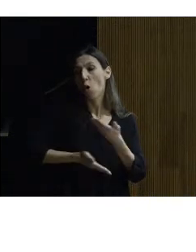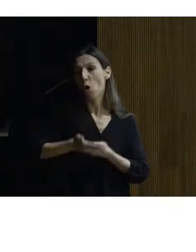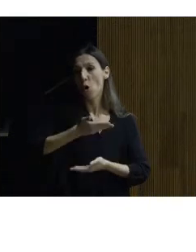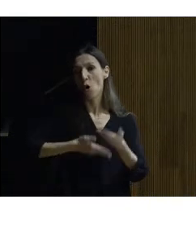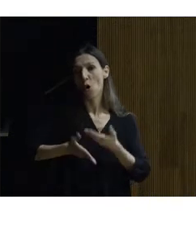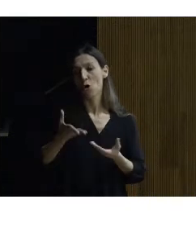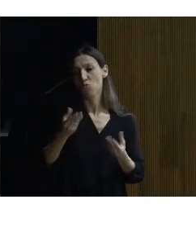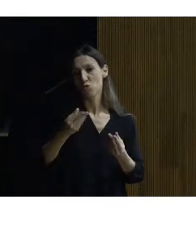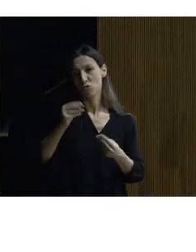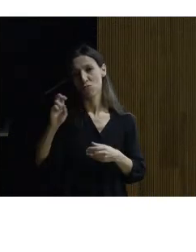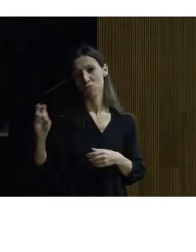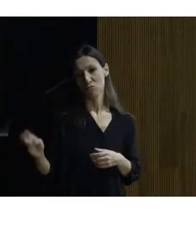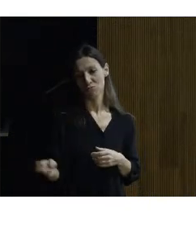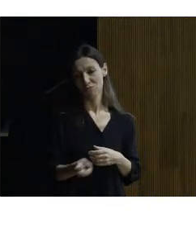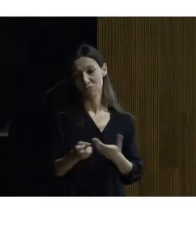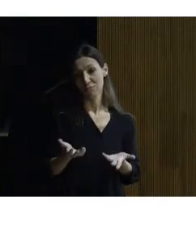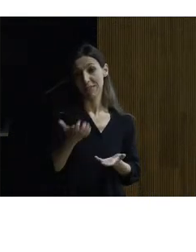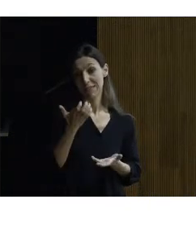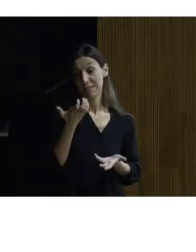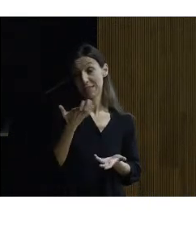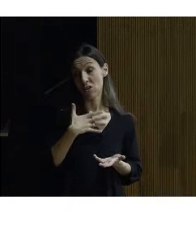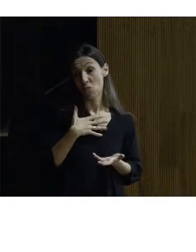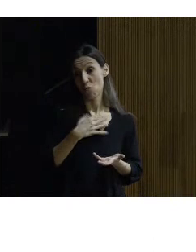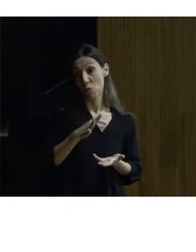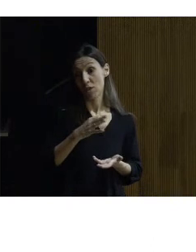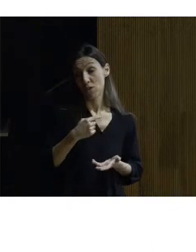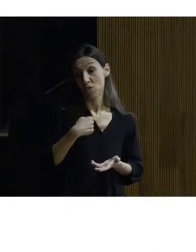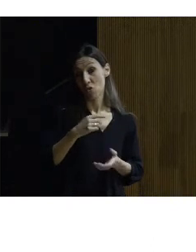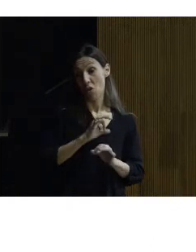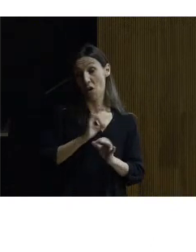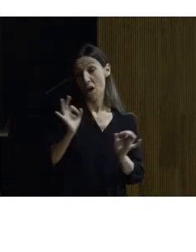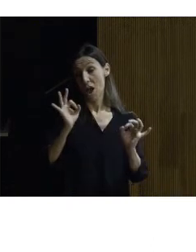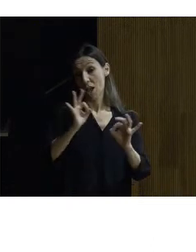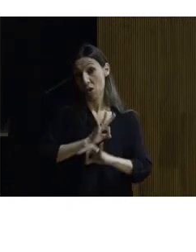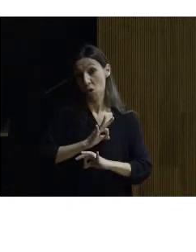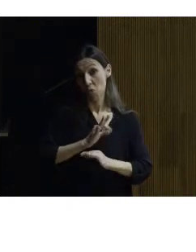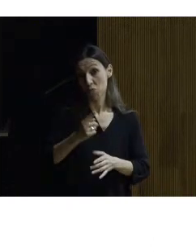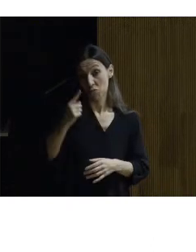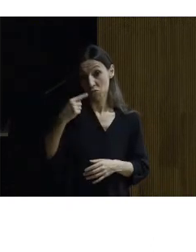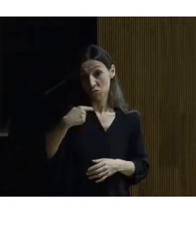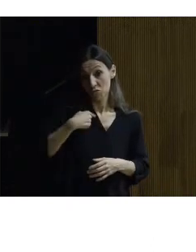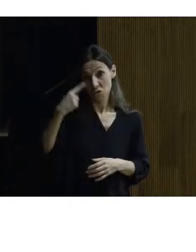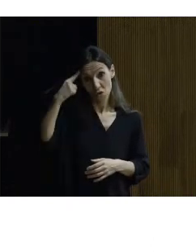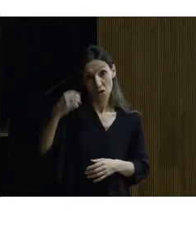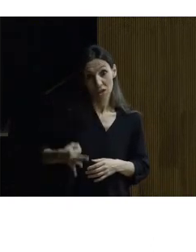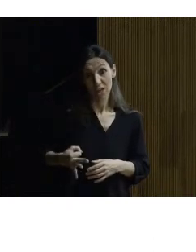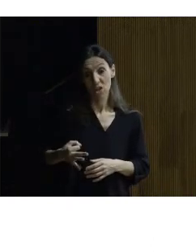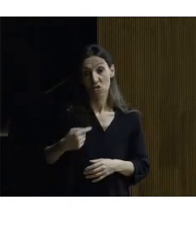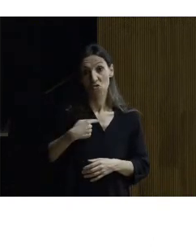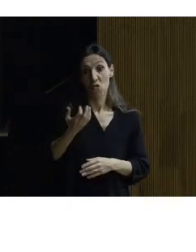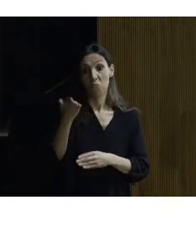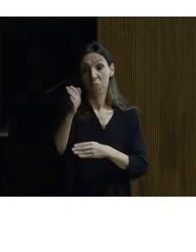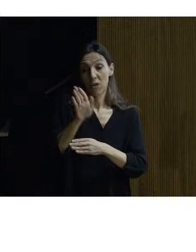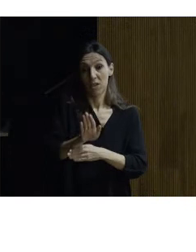Maite y María no creo que hemos tenido ni un mínimo minuto de tensión ni yo crea que yo represento la accesibilidad y eso es el